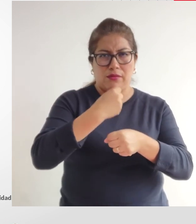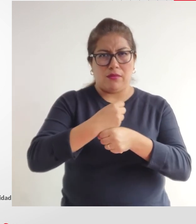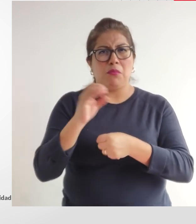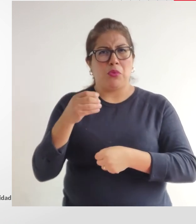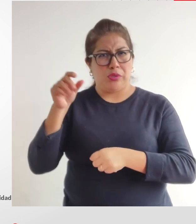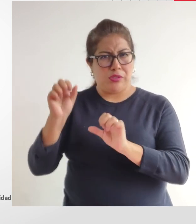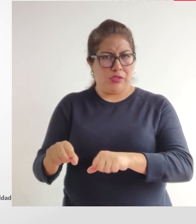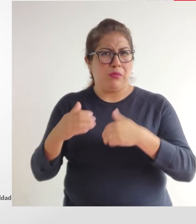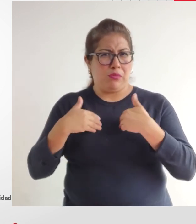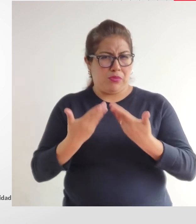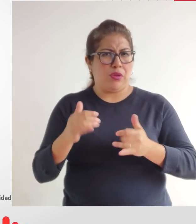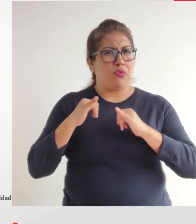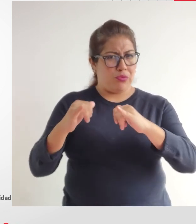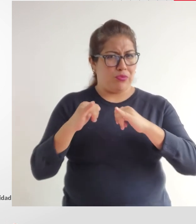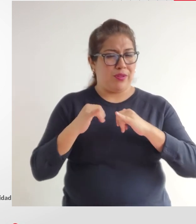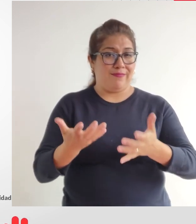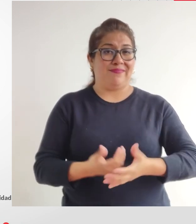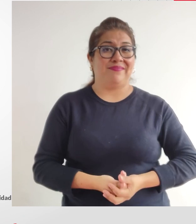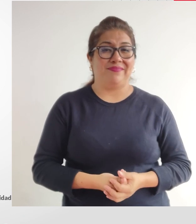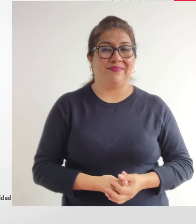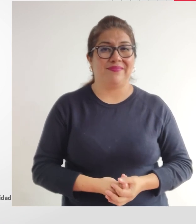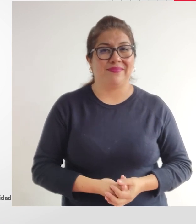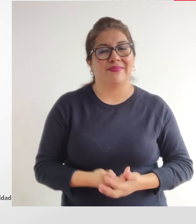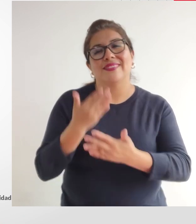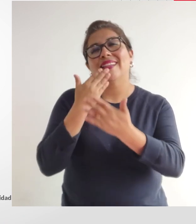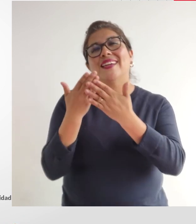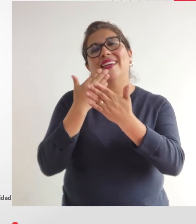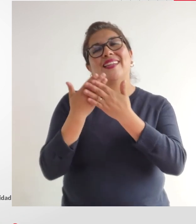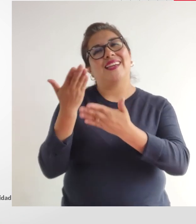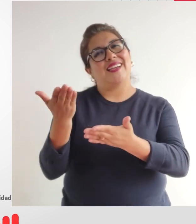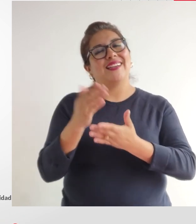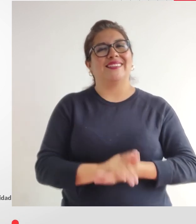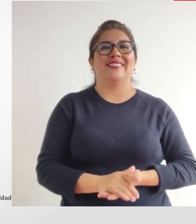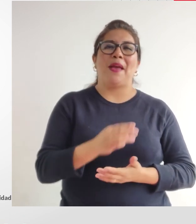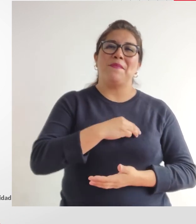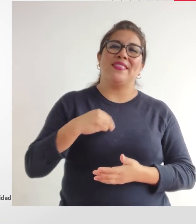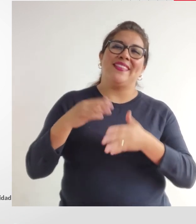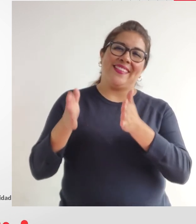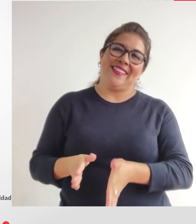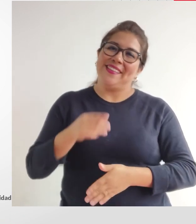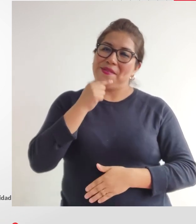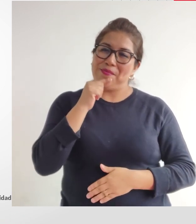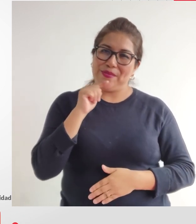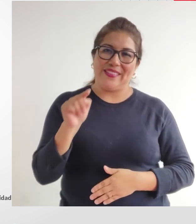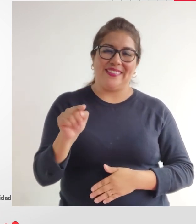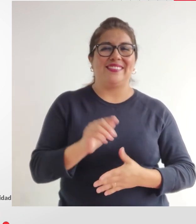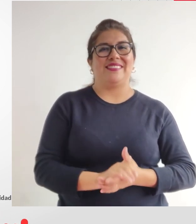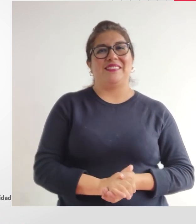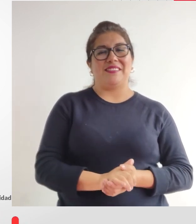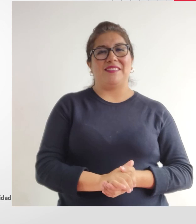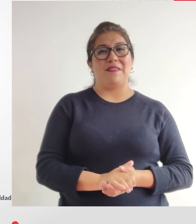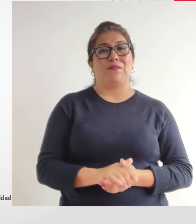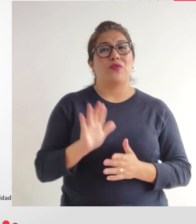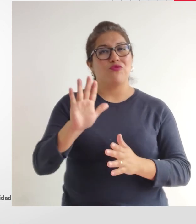porque son capaces al igual que nosotros le agradecemos a la doctora Claudia Dávila ministra de la mujer y poblaciones